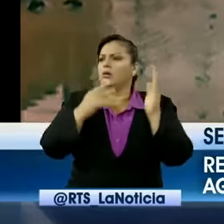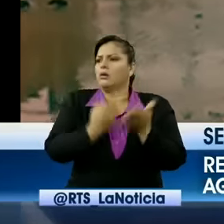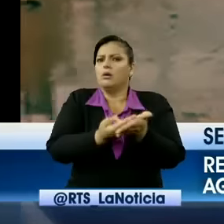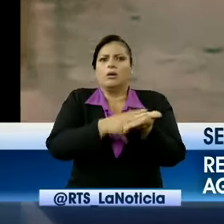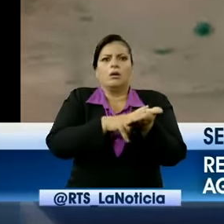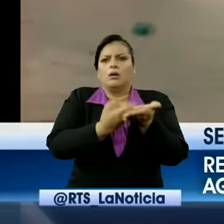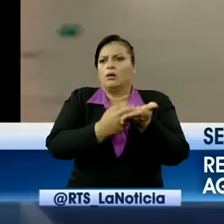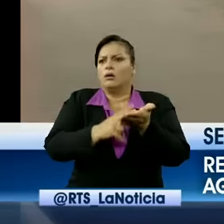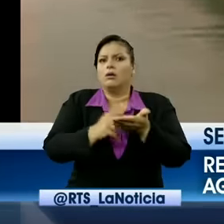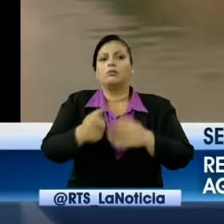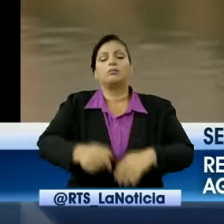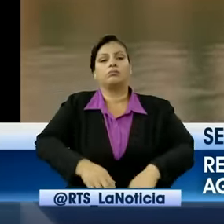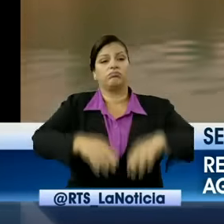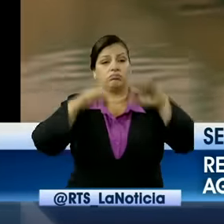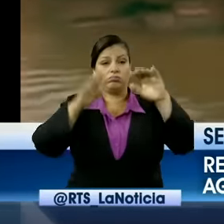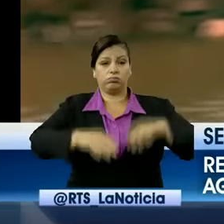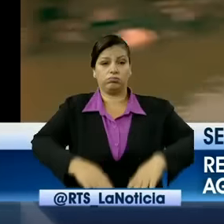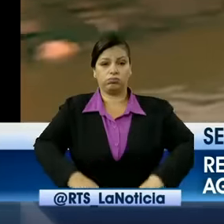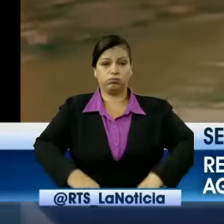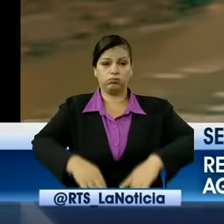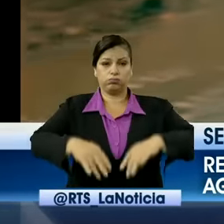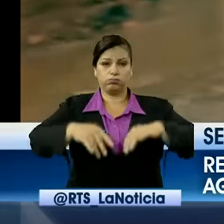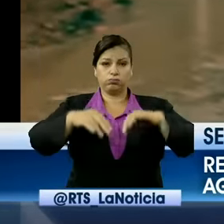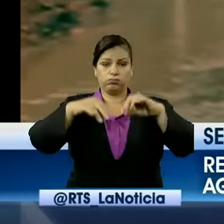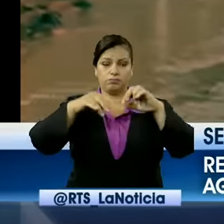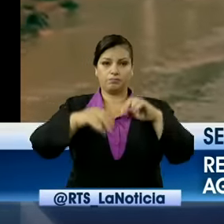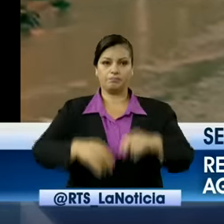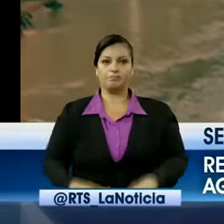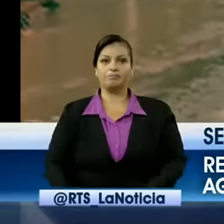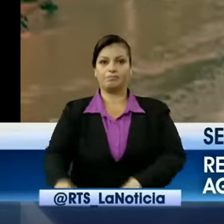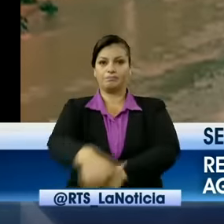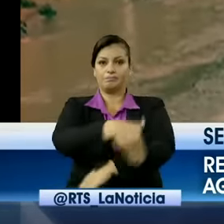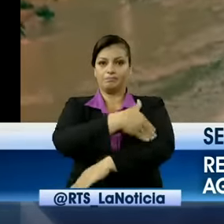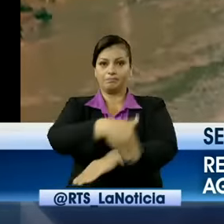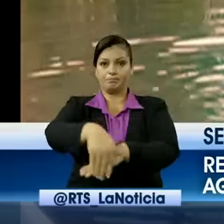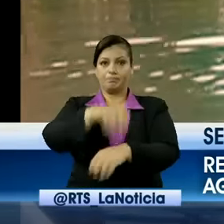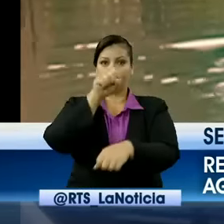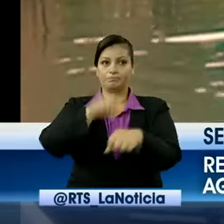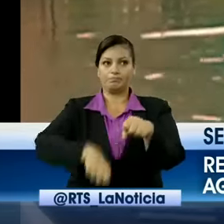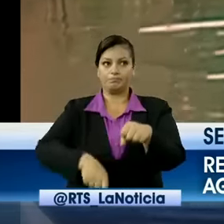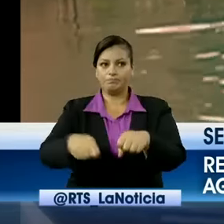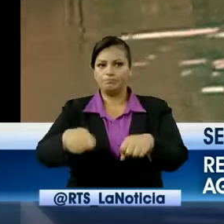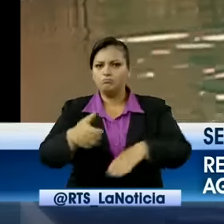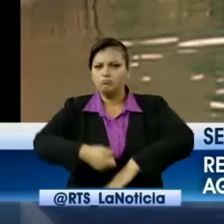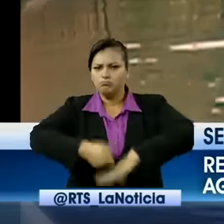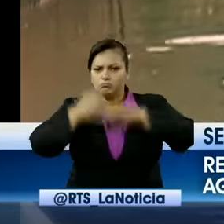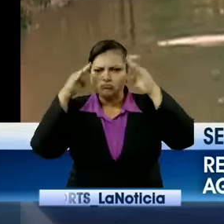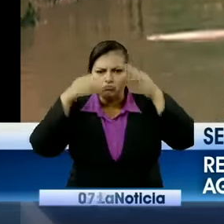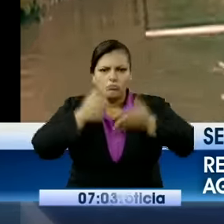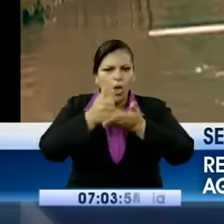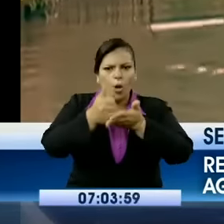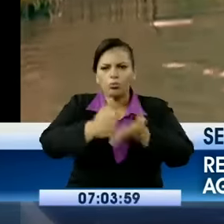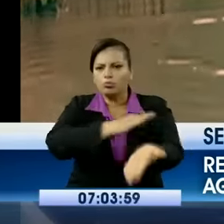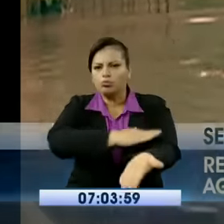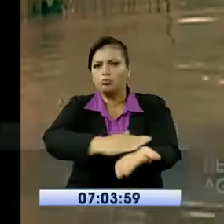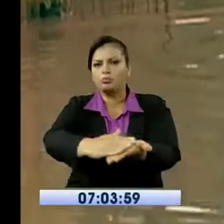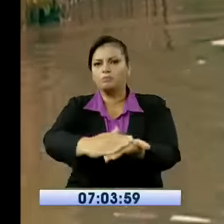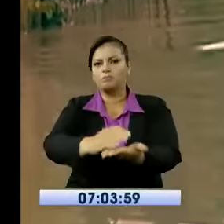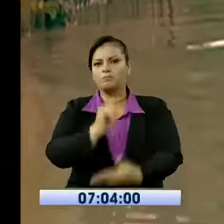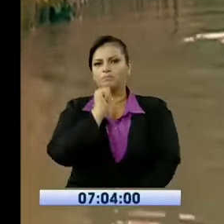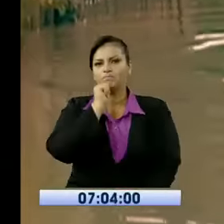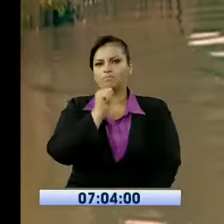calles de tierra, están pasando factura por el olvido. Informó Enrique Muñoz.